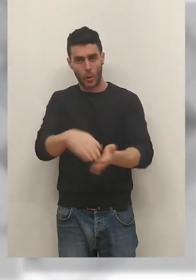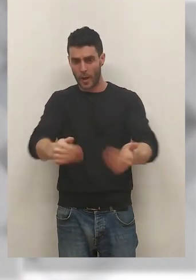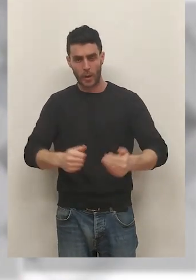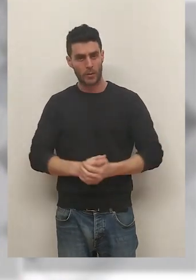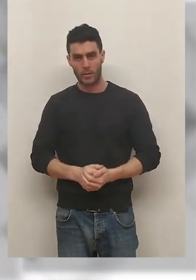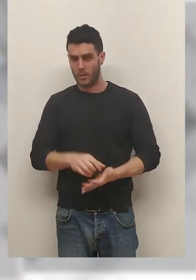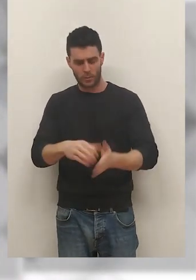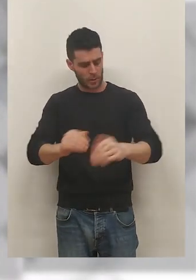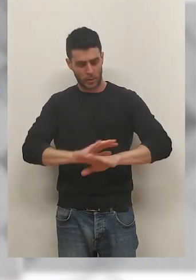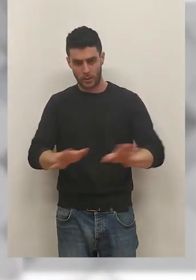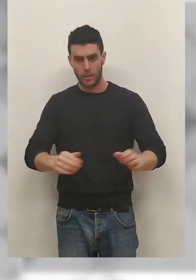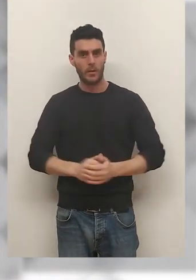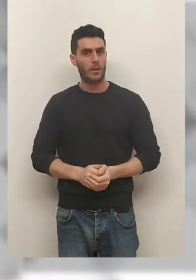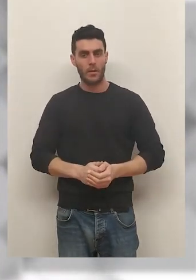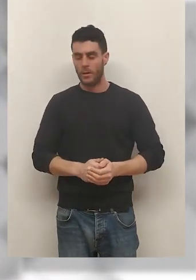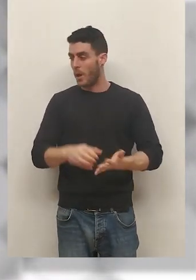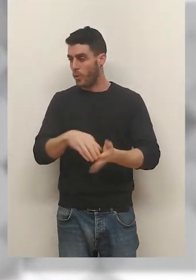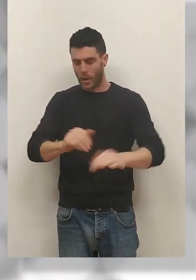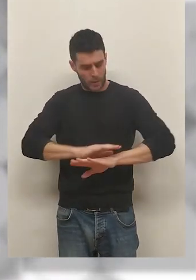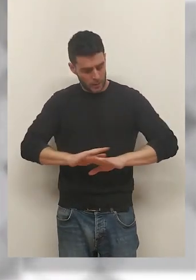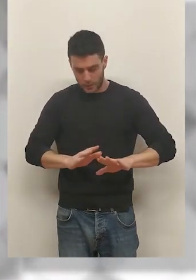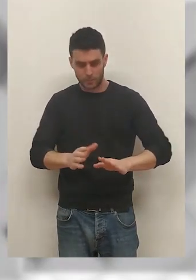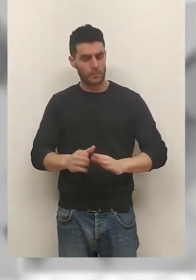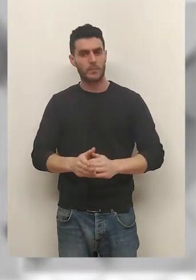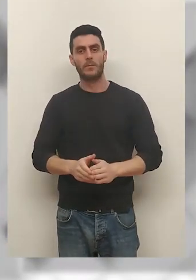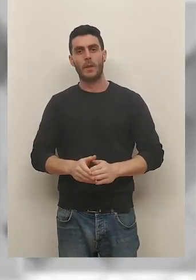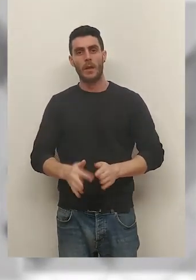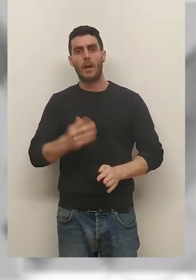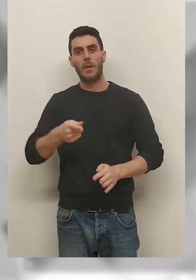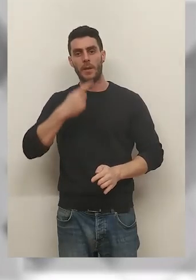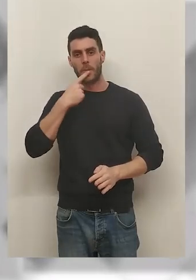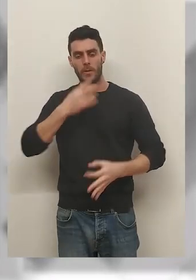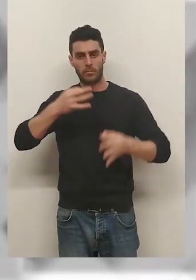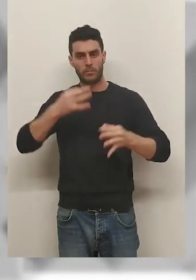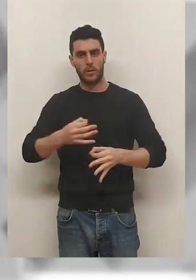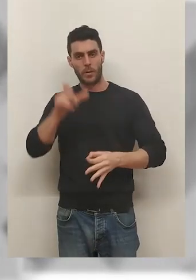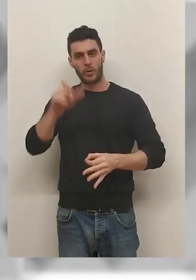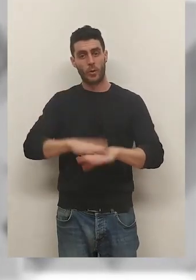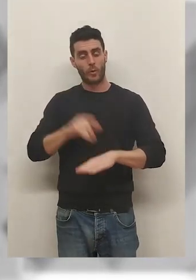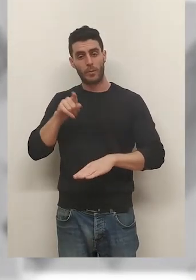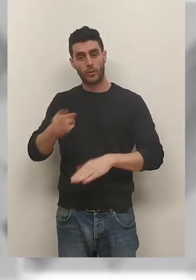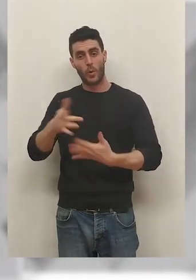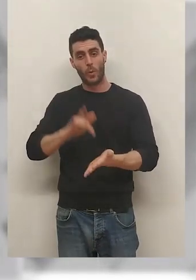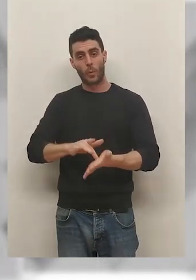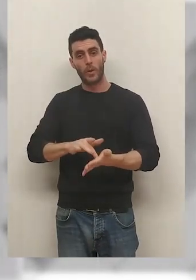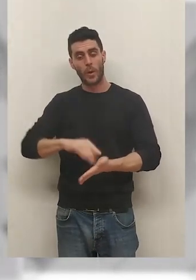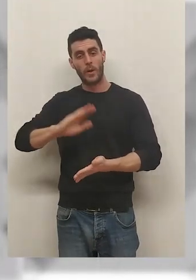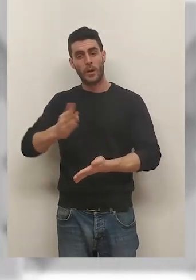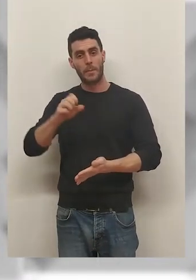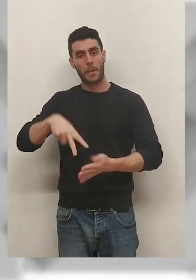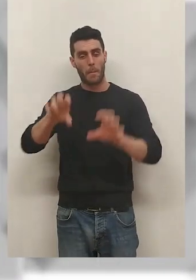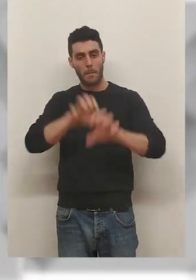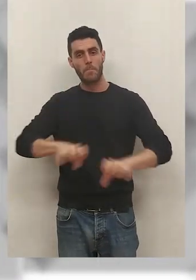duda alguna. Sin ninguna duda. Sin ninguna duda. Además, han asegurado que el acusado, cuando fue examinado por el crimen de la